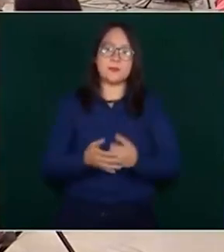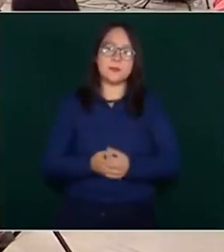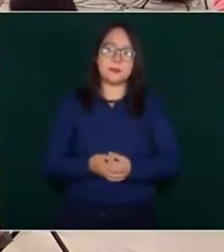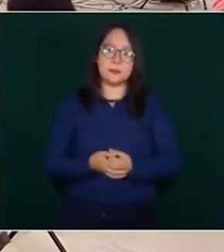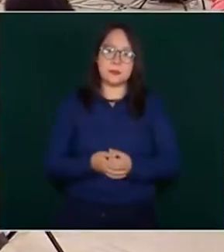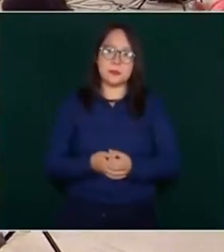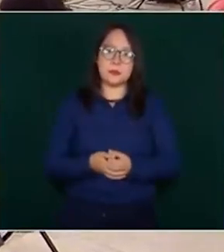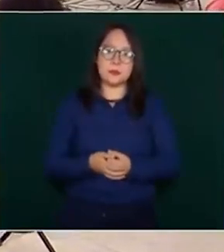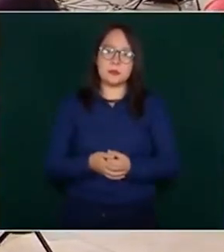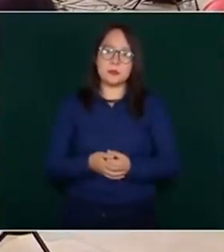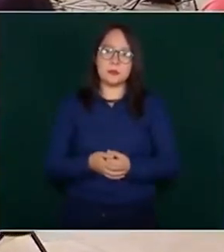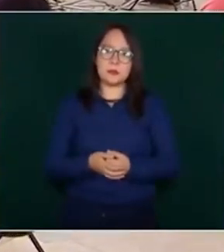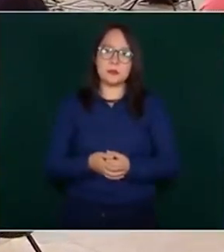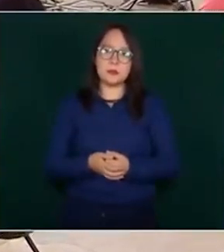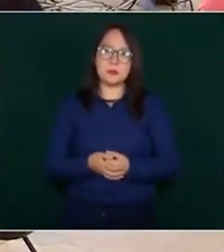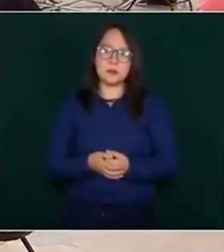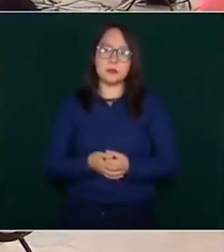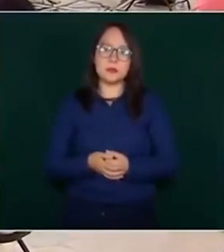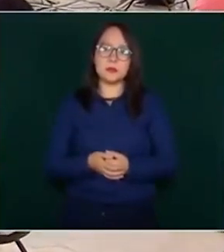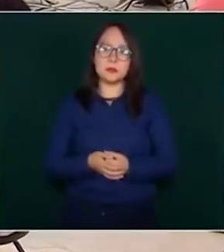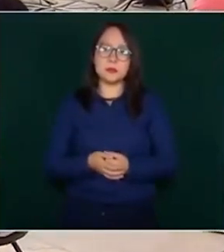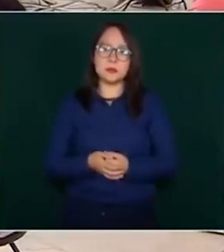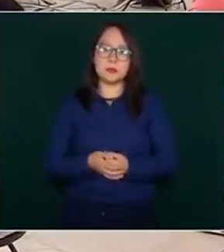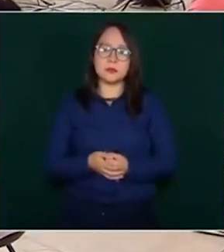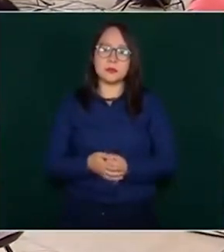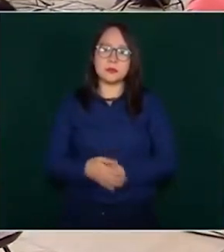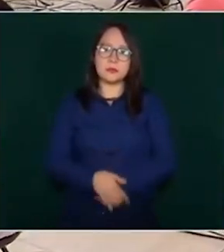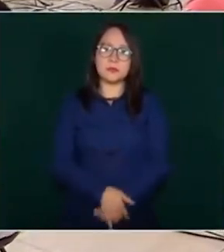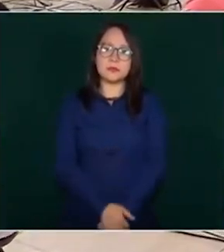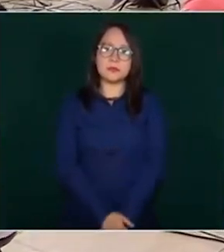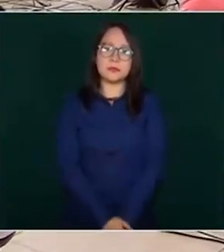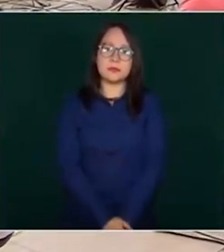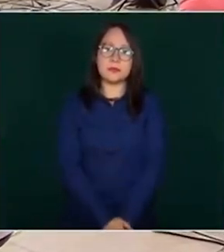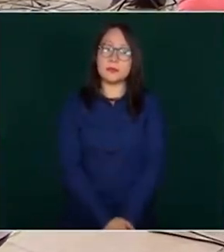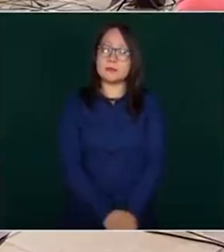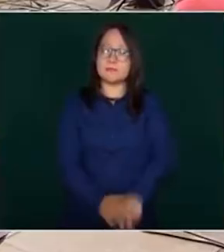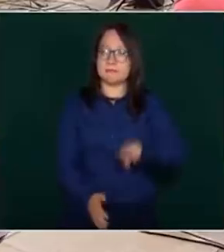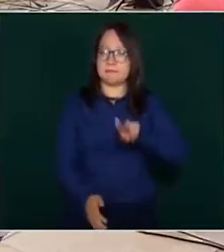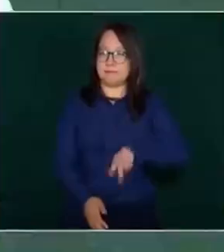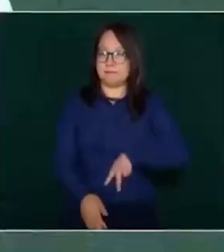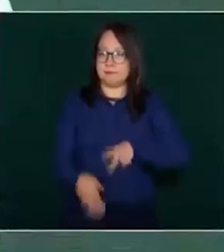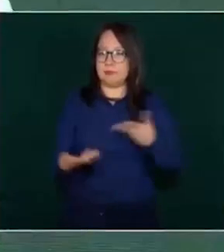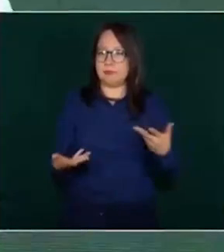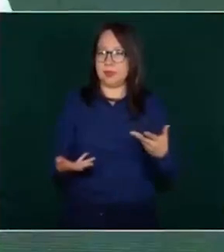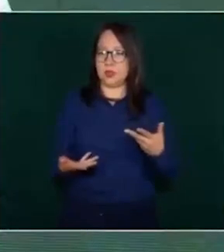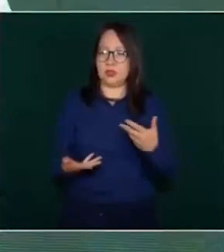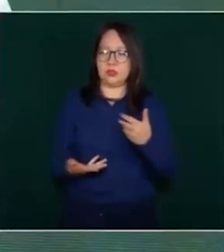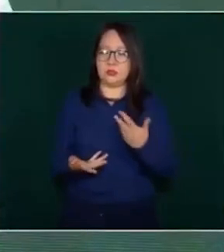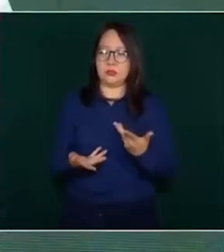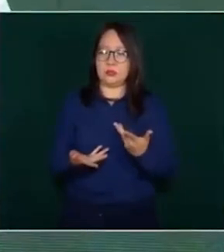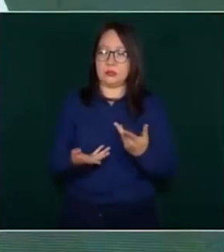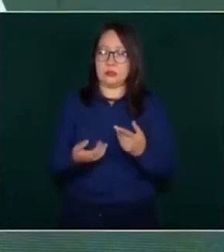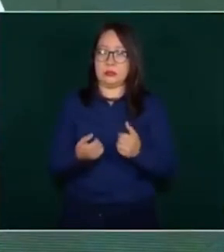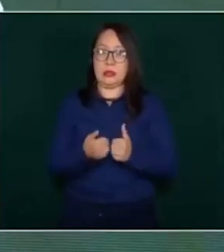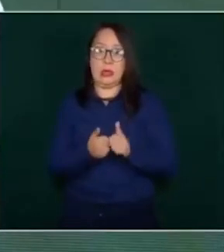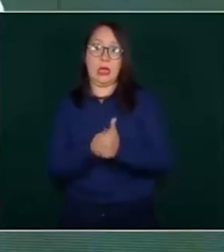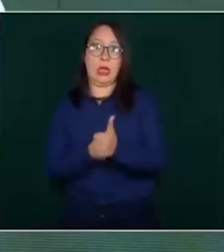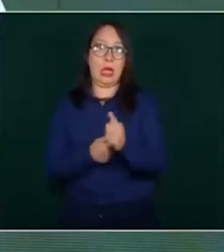sin adelantar juicios,